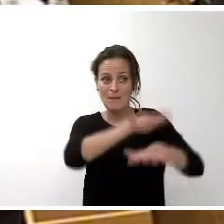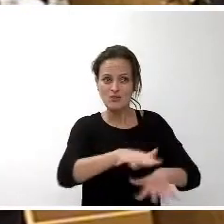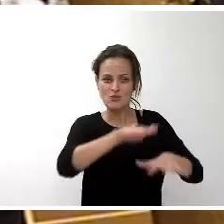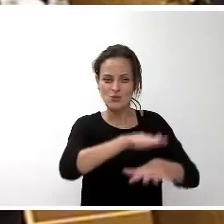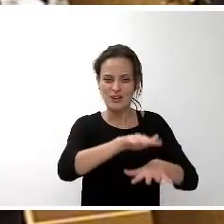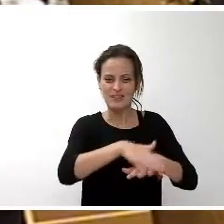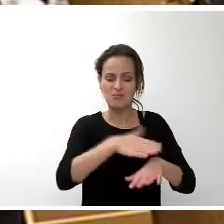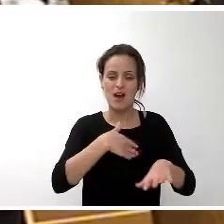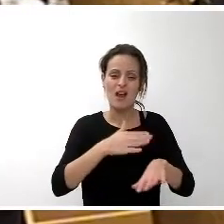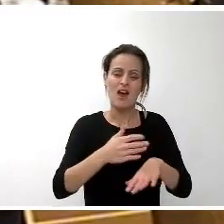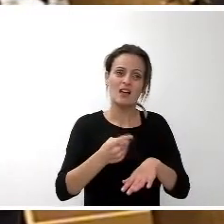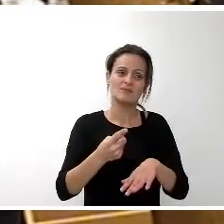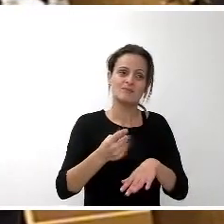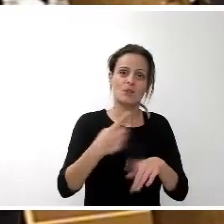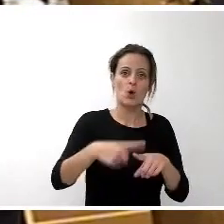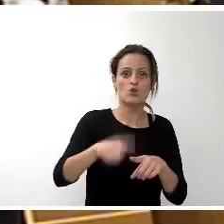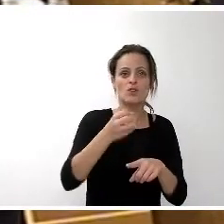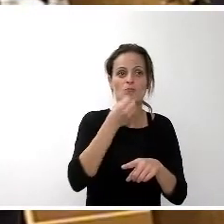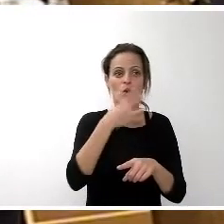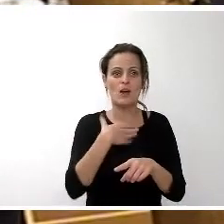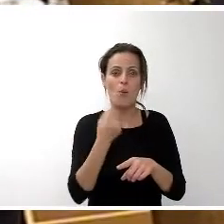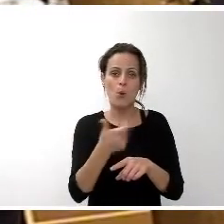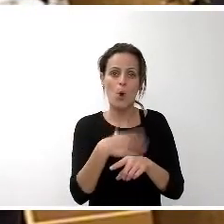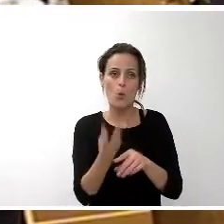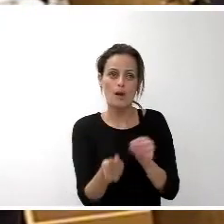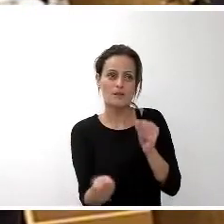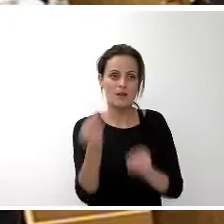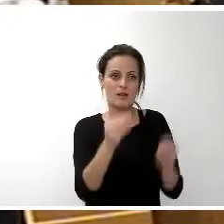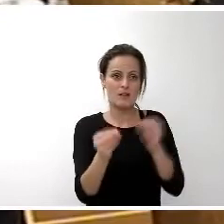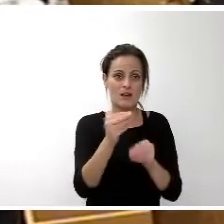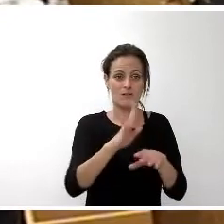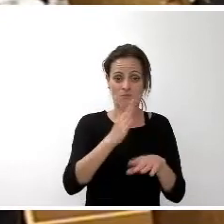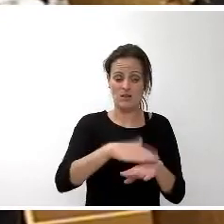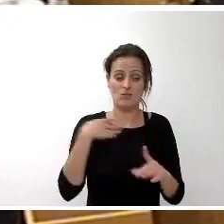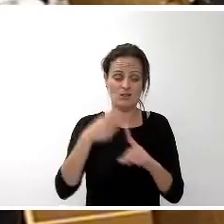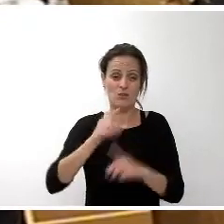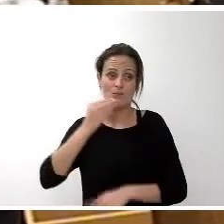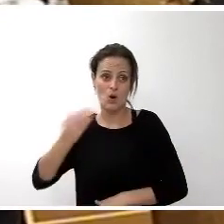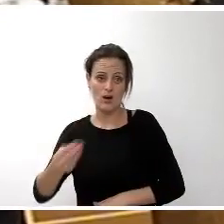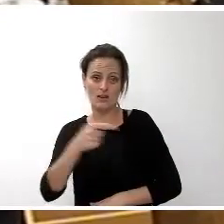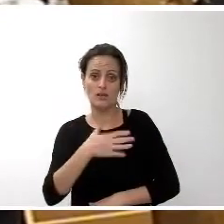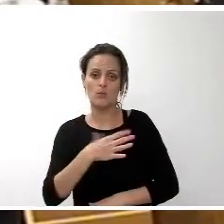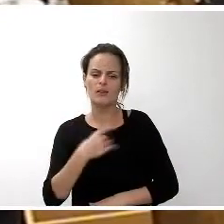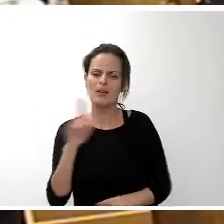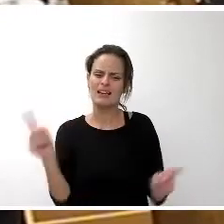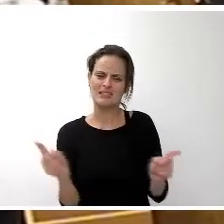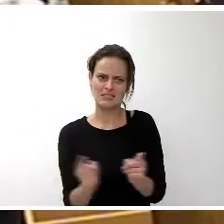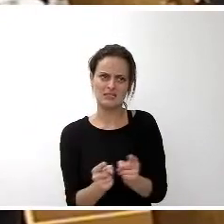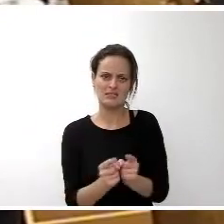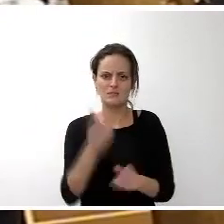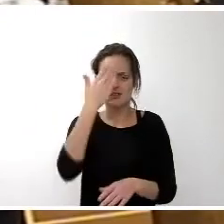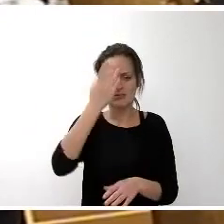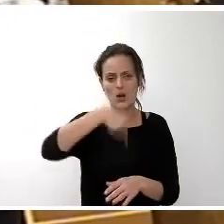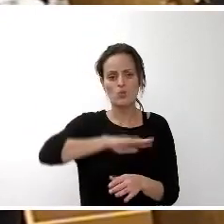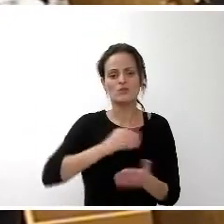implementando las cosas buenas que creemos para Tenerife porque esa y con eso ya concluyo esa podría ser la síntesis principal del sentido que ha tenido nuestra